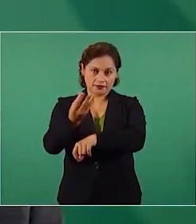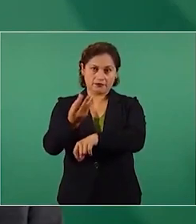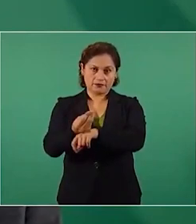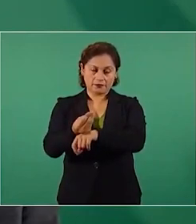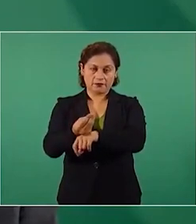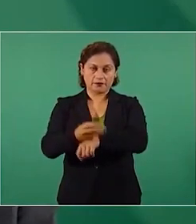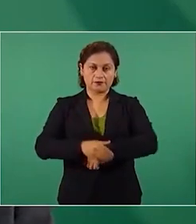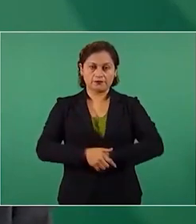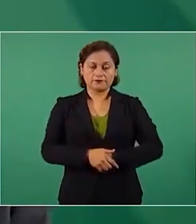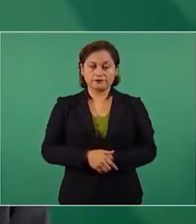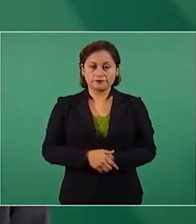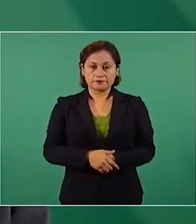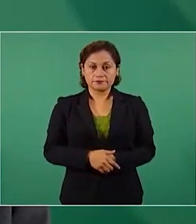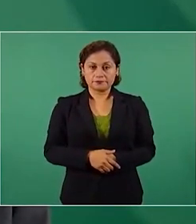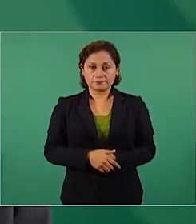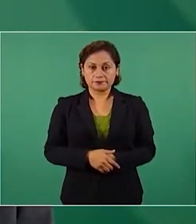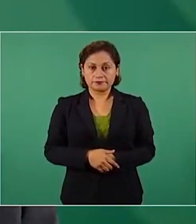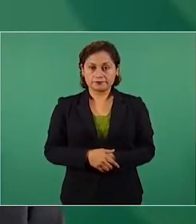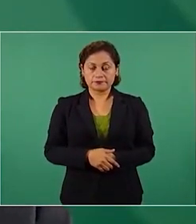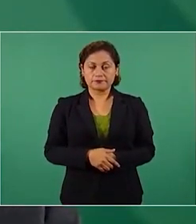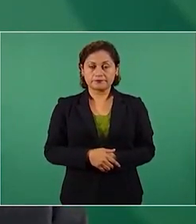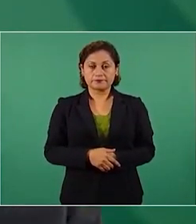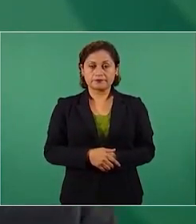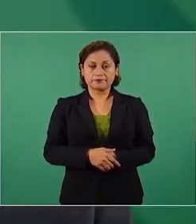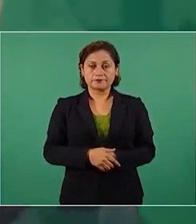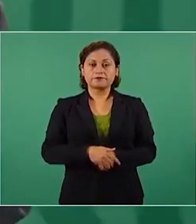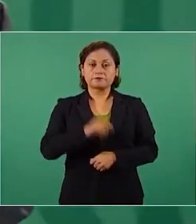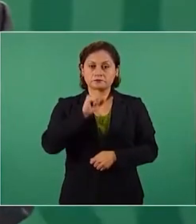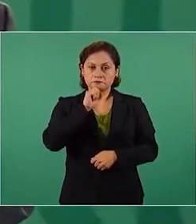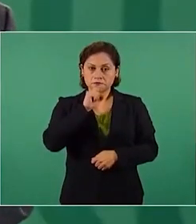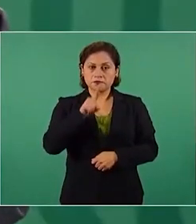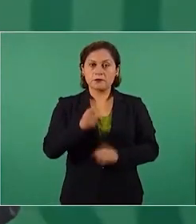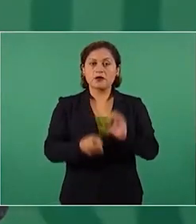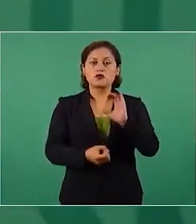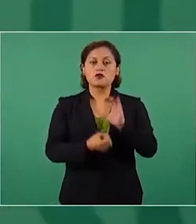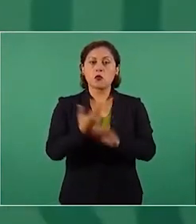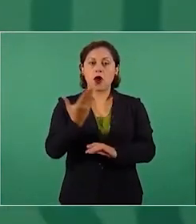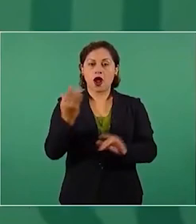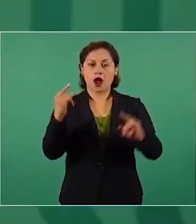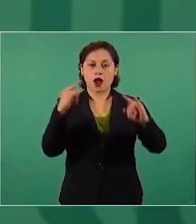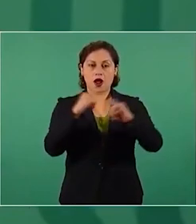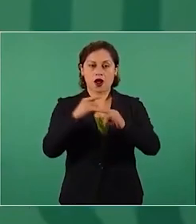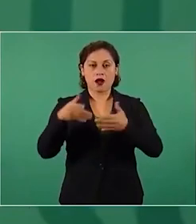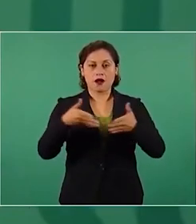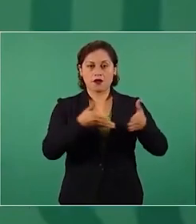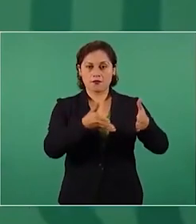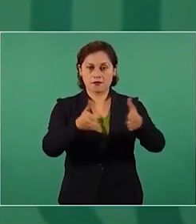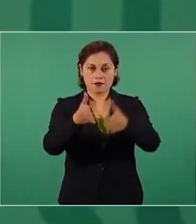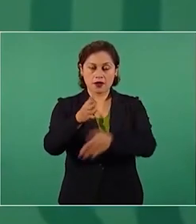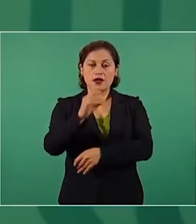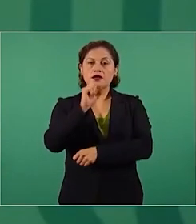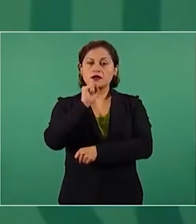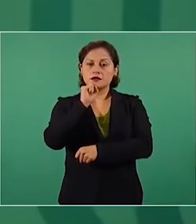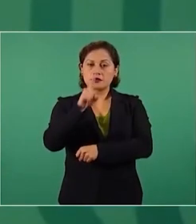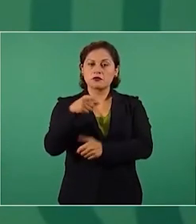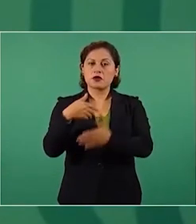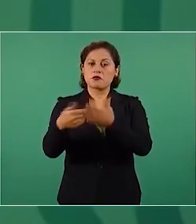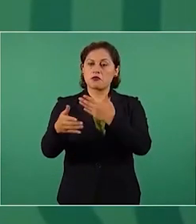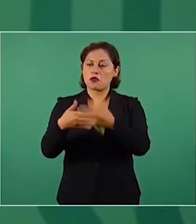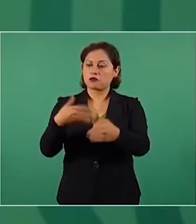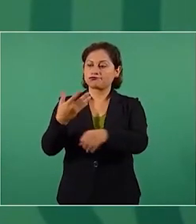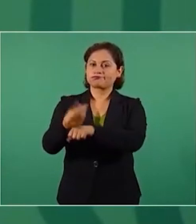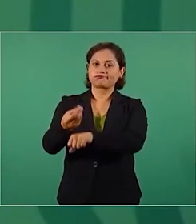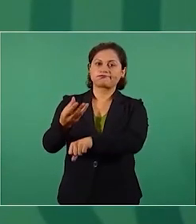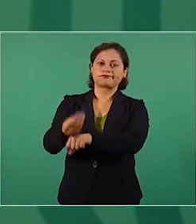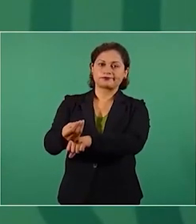carreteras, construcción de carreteras, reconstrucción, modernización de carreteras,